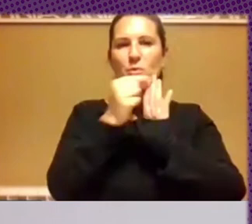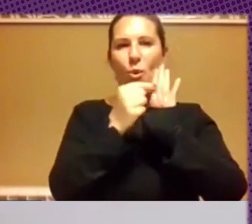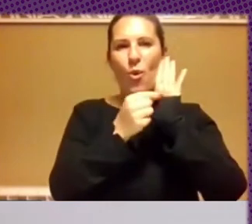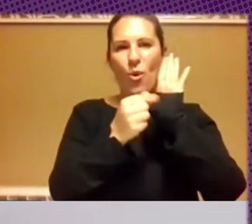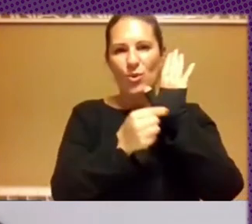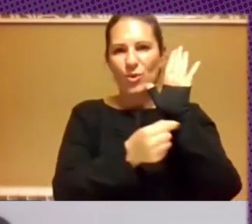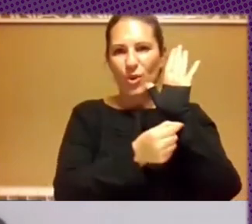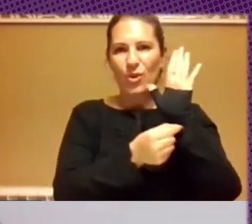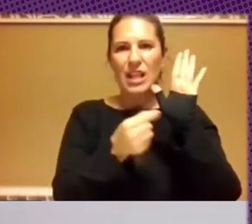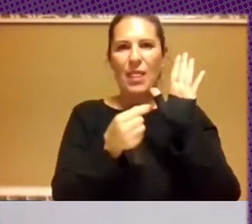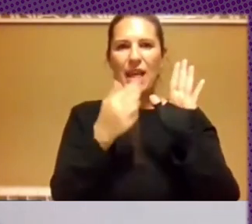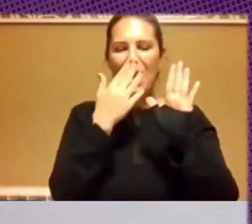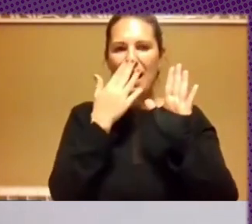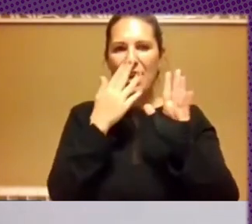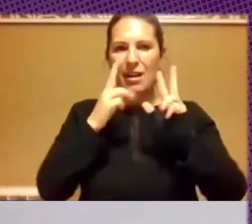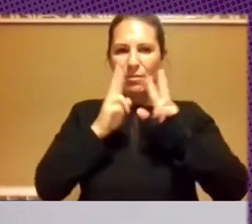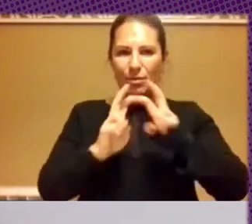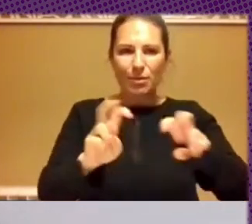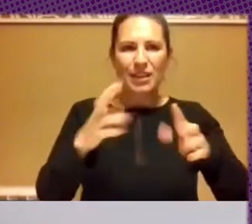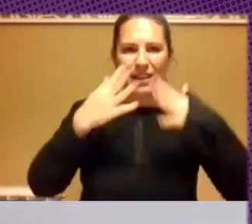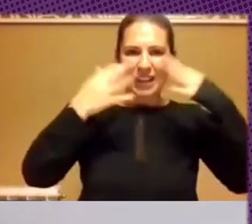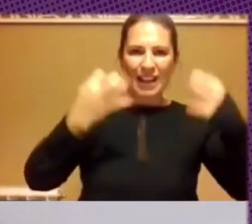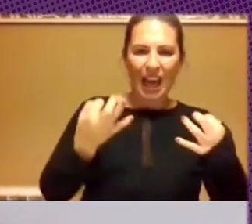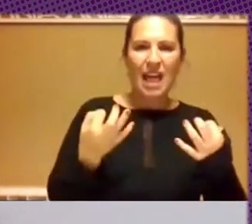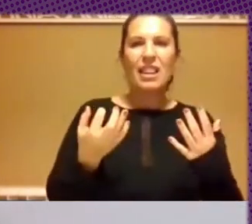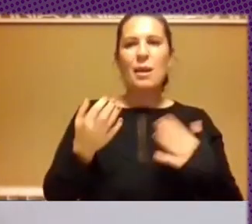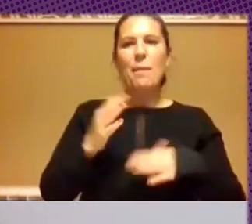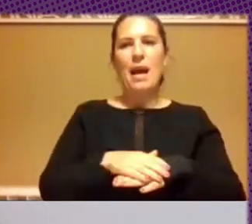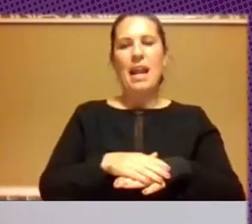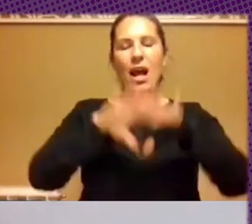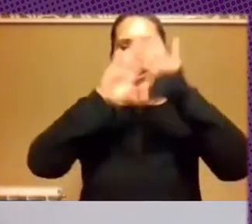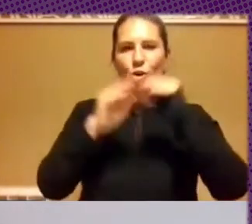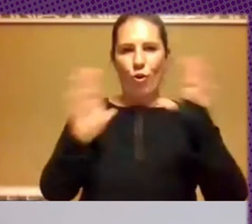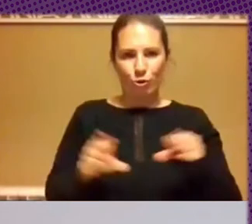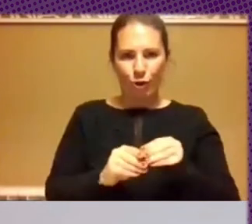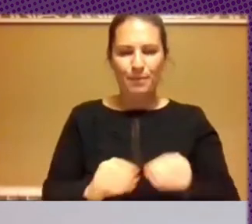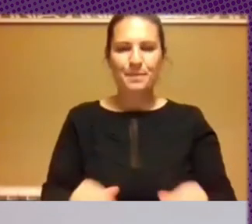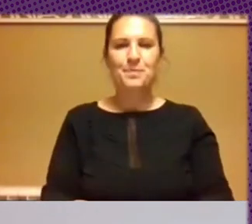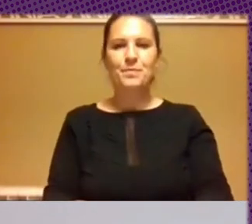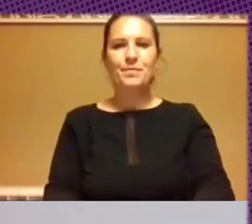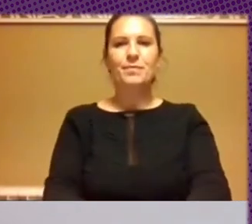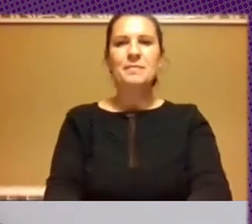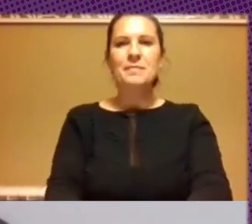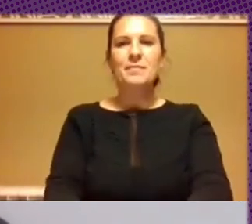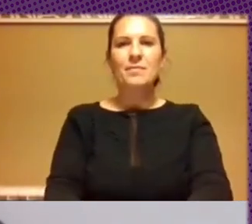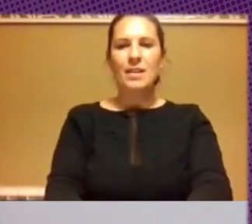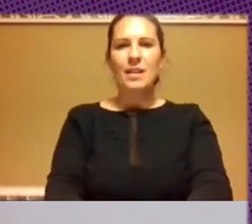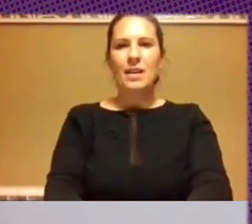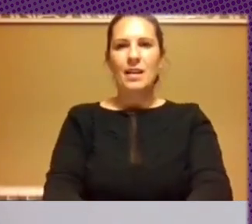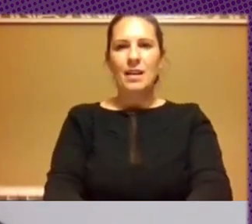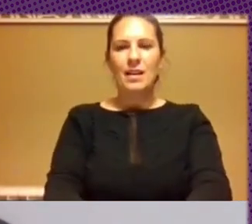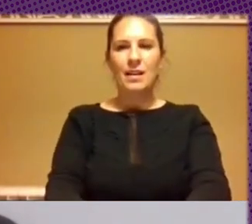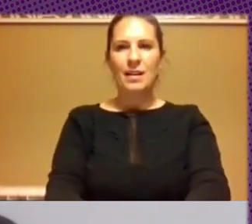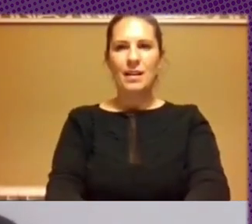confrontación de la realidad y del análisis para sacar conclusiones y bueno digamos que ya todas las